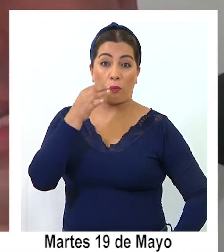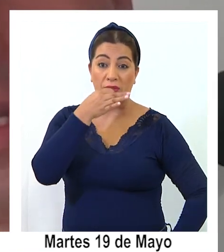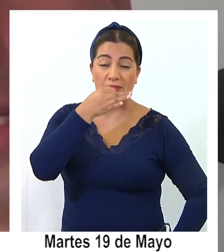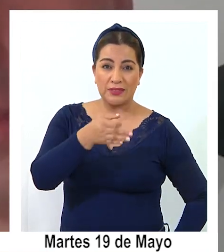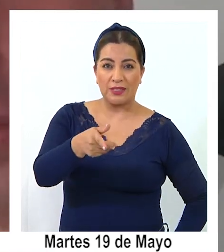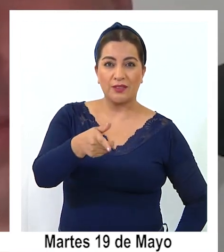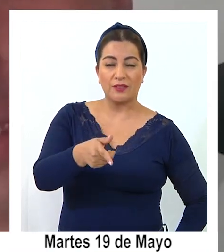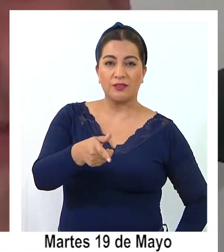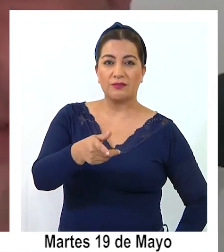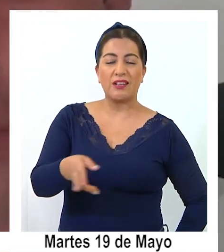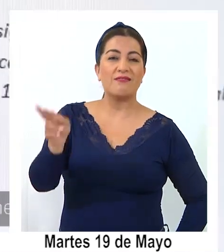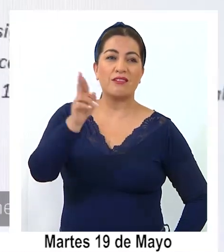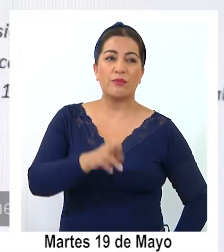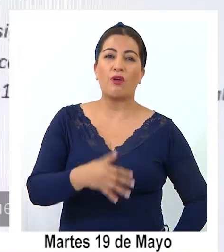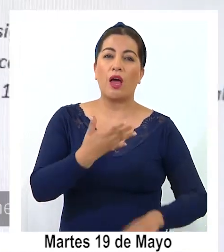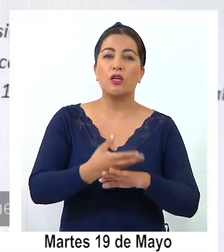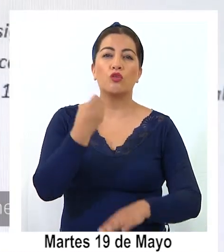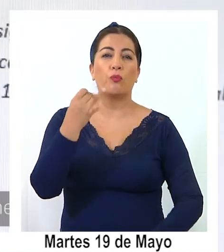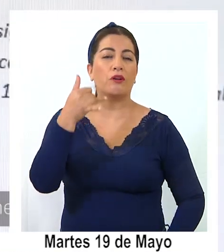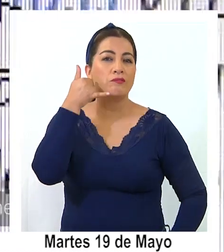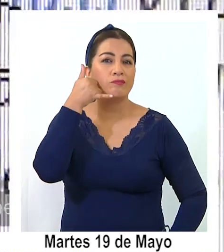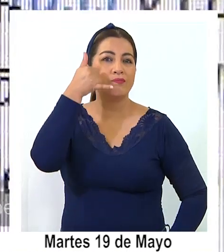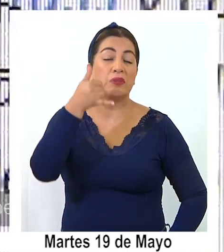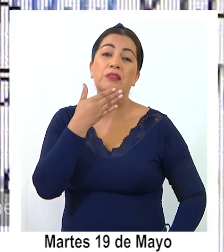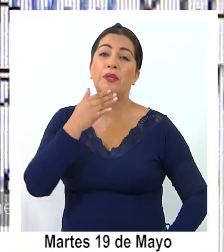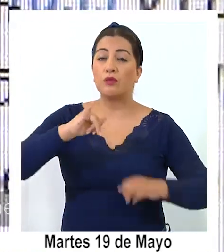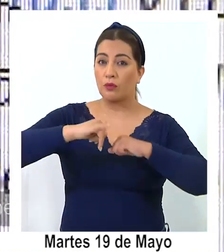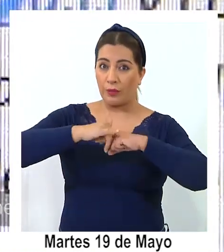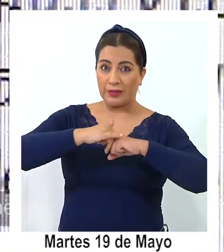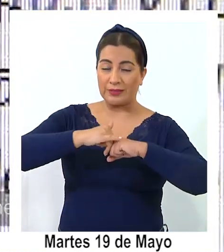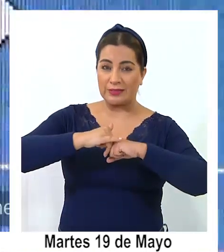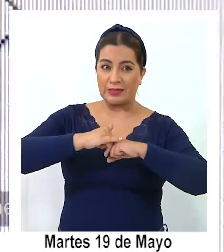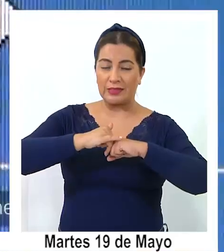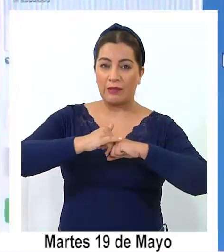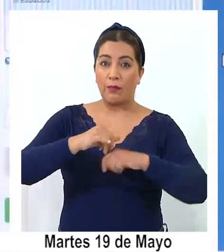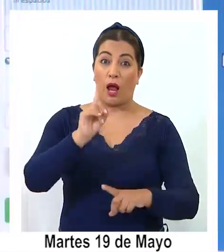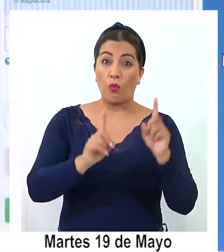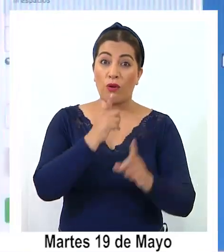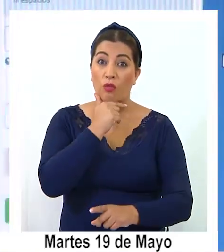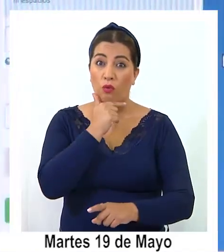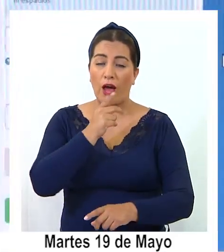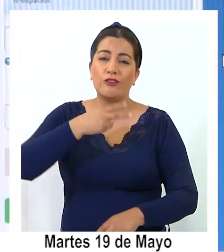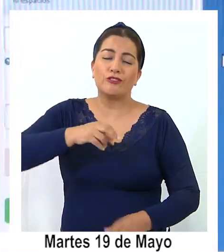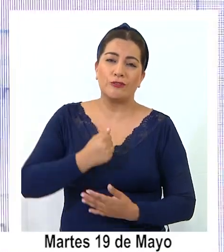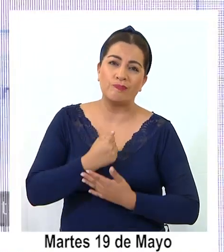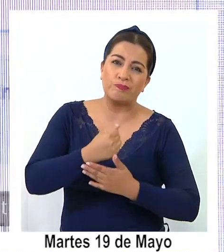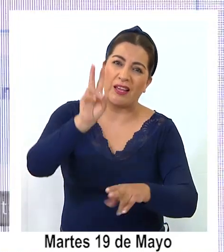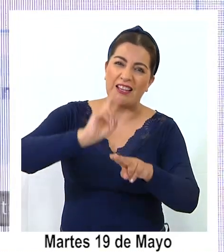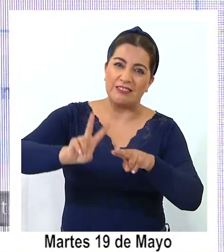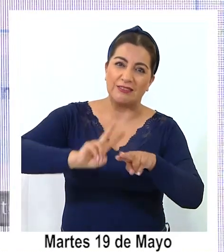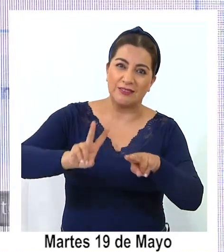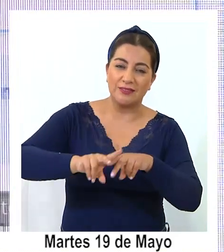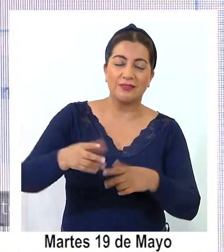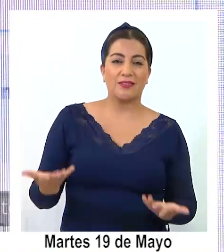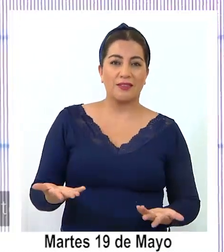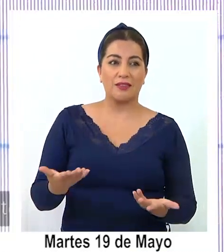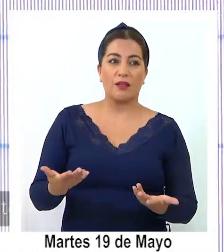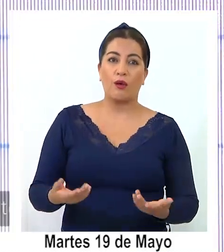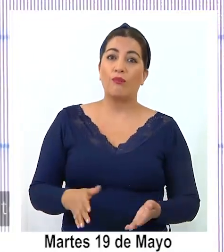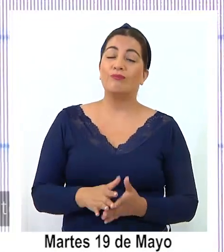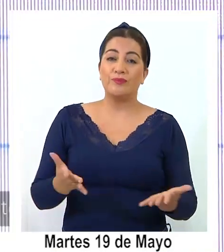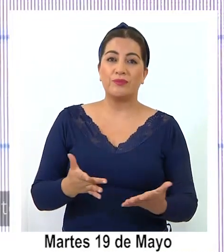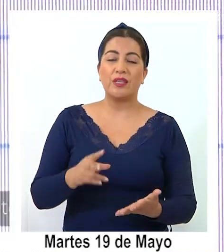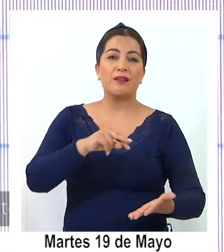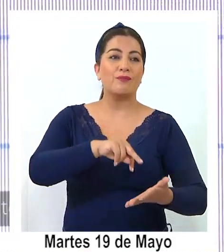regional reiteró que se han dispuesto números de atención vía WhatsApp para resolver todas las dudas respecto de este llamado, dado el